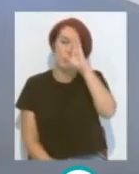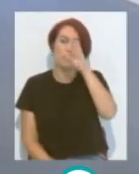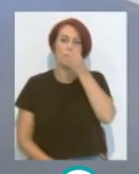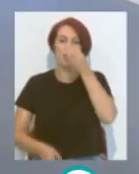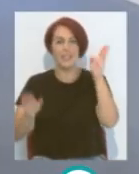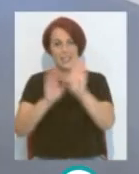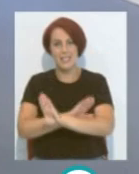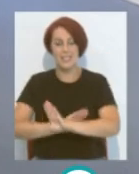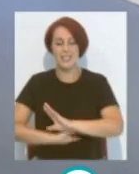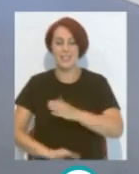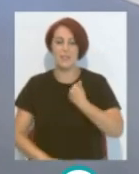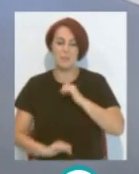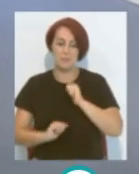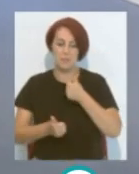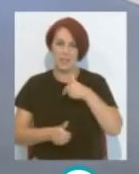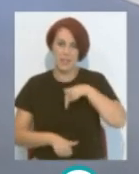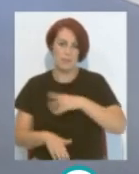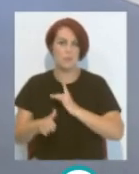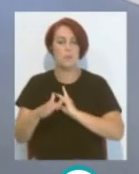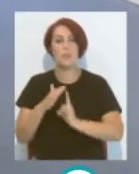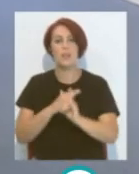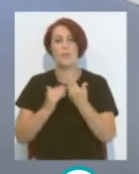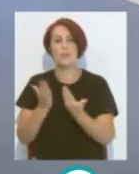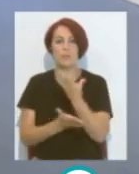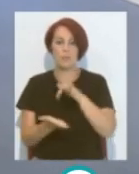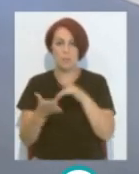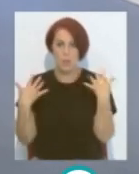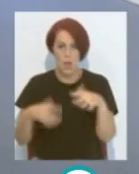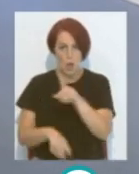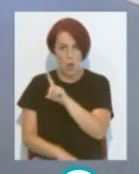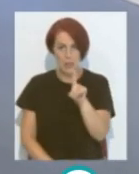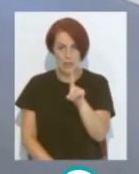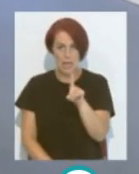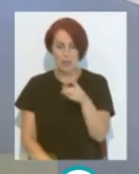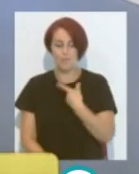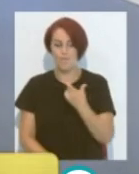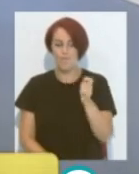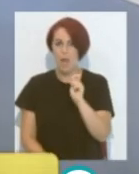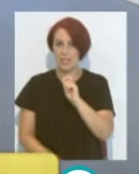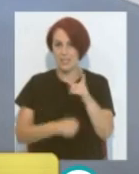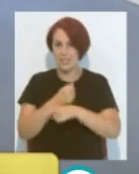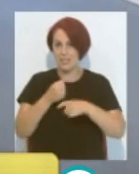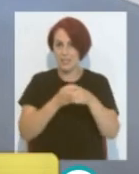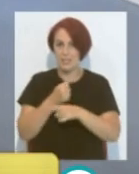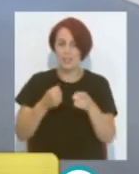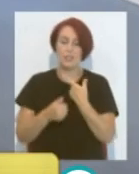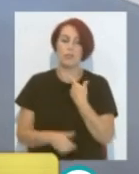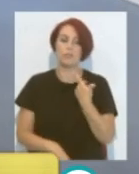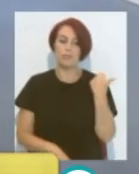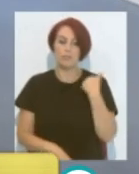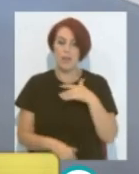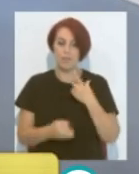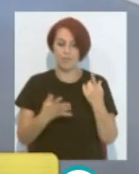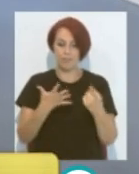Hola, muy buenas noches, ya estamos en este submarino del miércoles día 11 Ya del mes de agosto, la cuenta